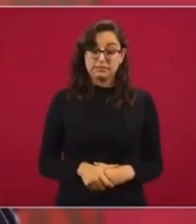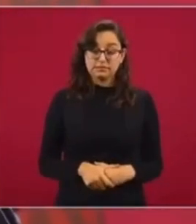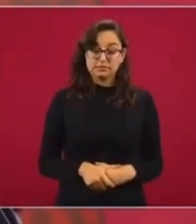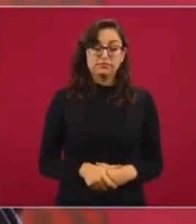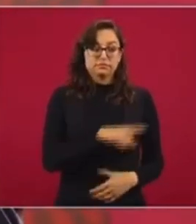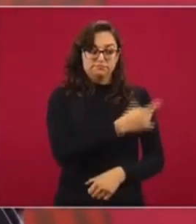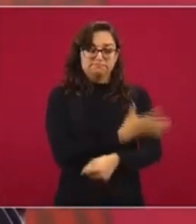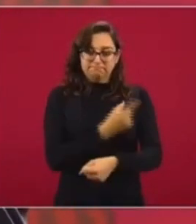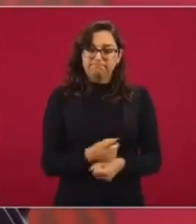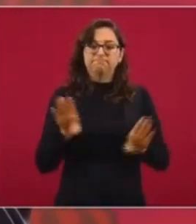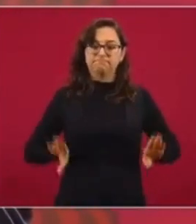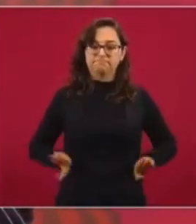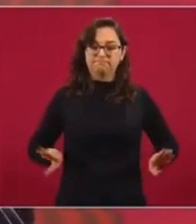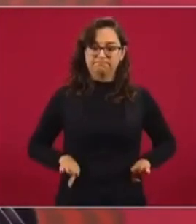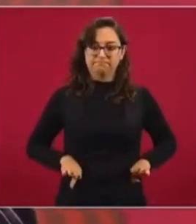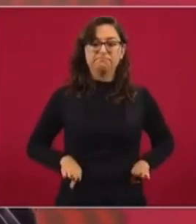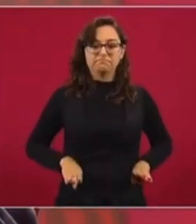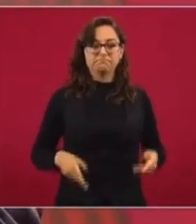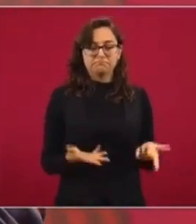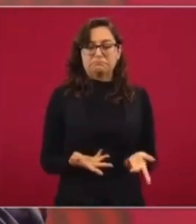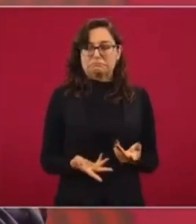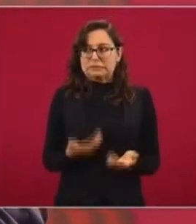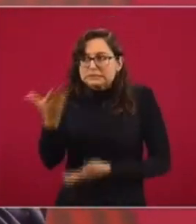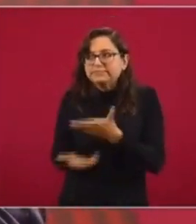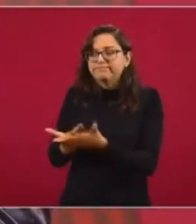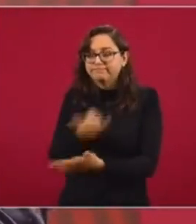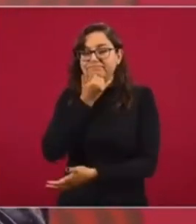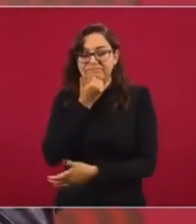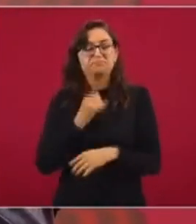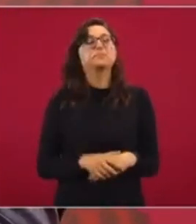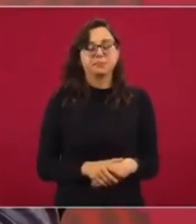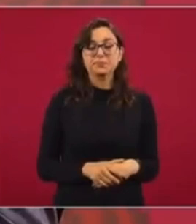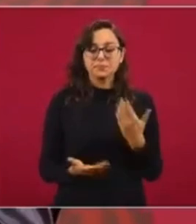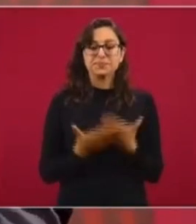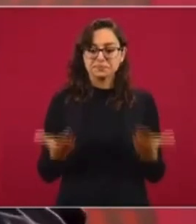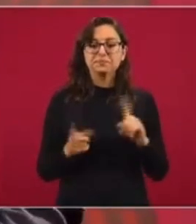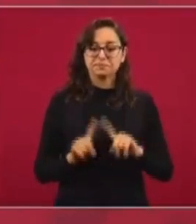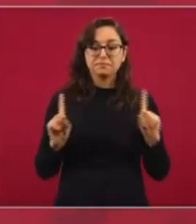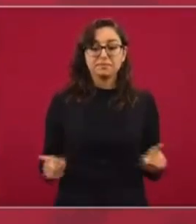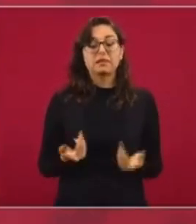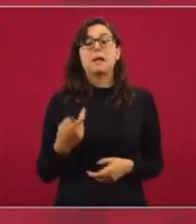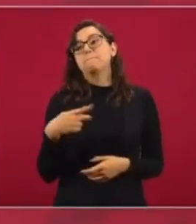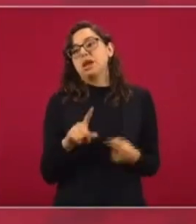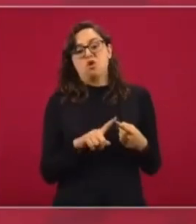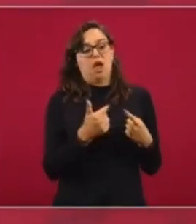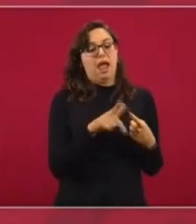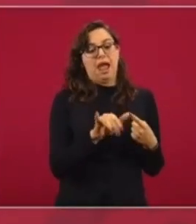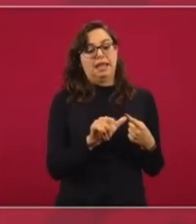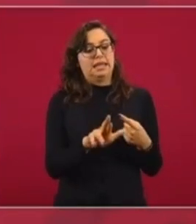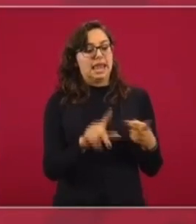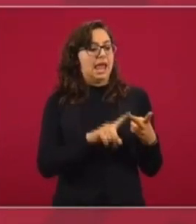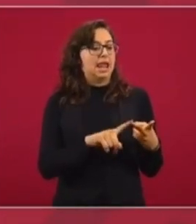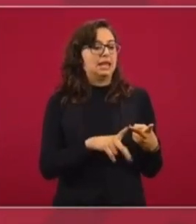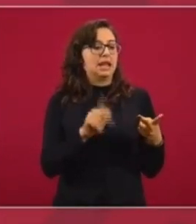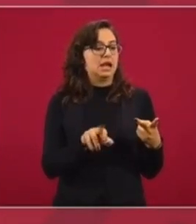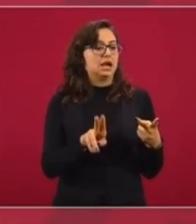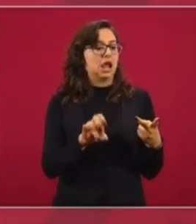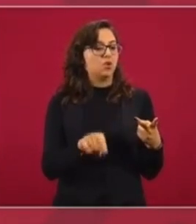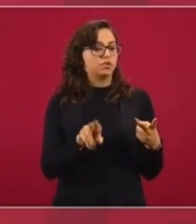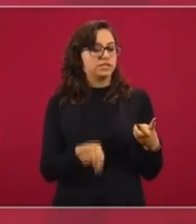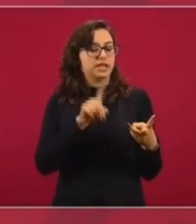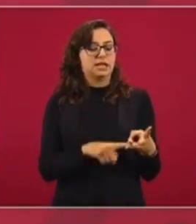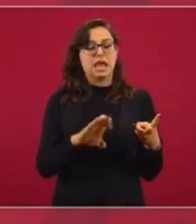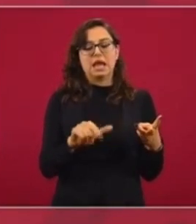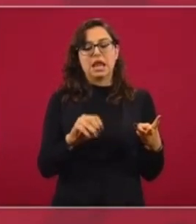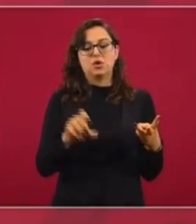honestidad, de sinceridad, me lo han planteado. Entonces, ya va a ver el distinto, pero Aguilar Camín y Krause y Claudio